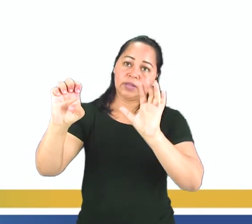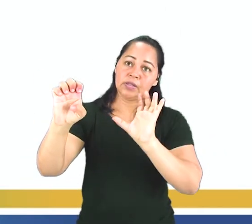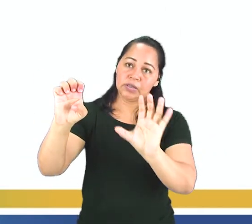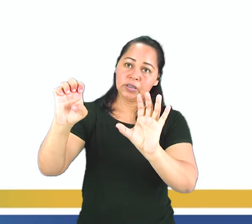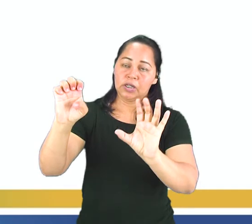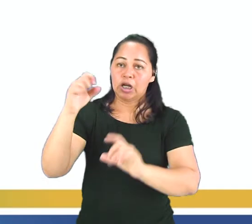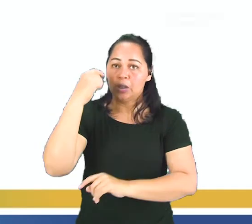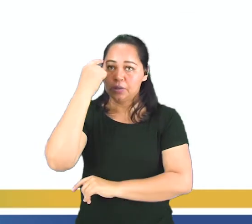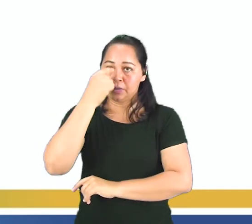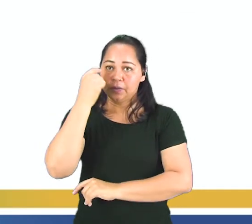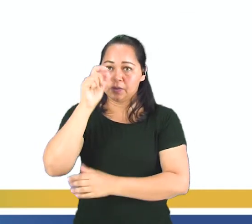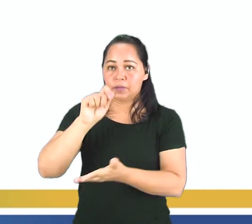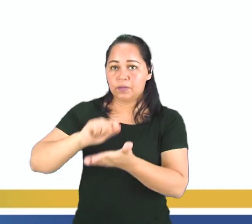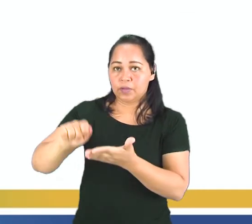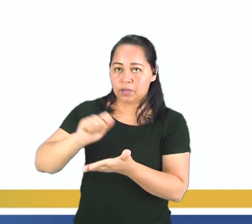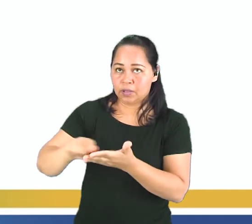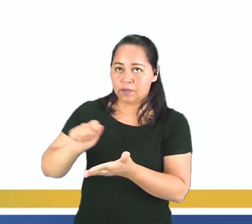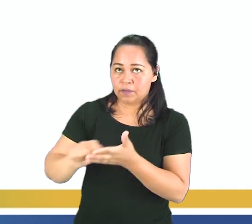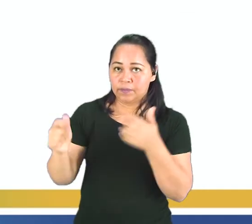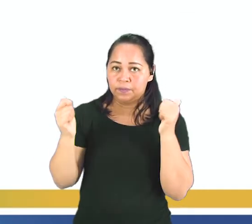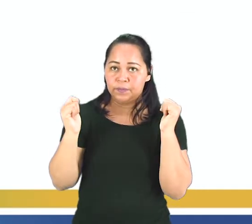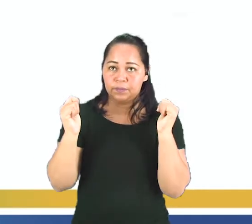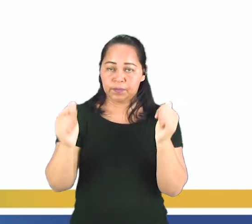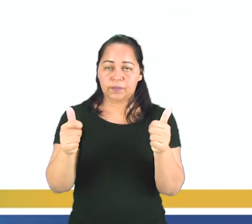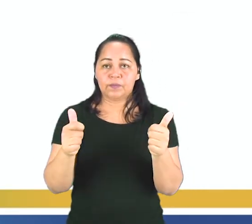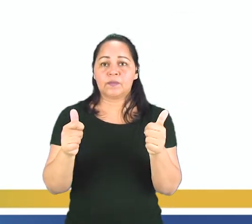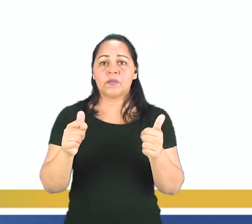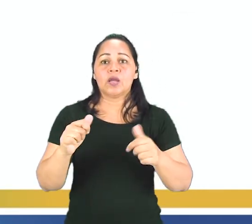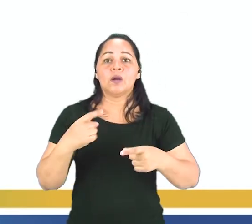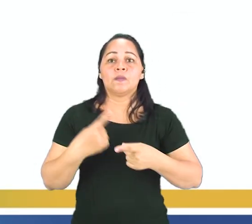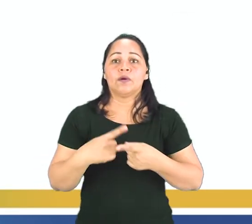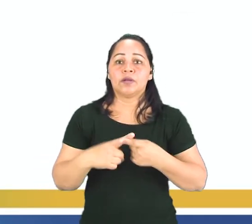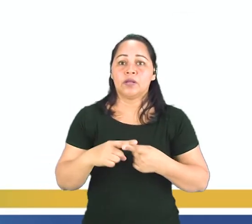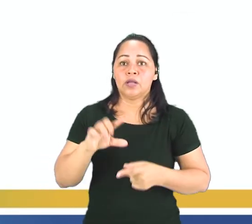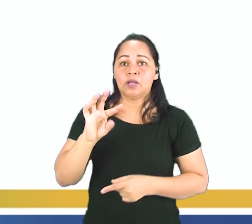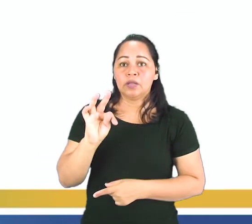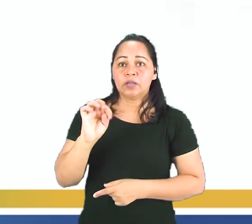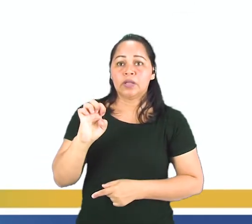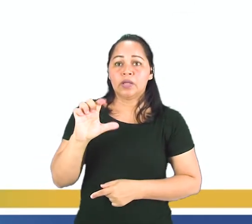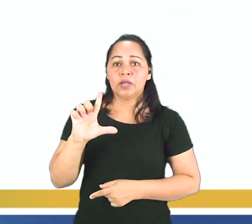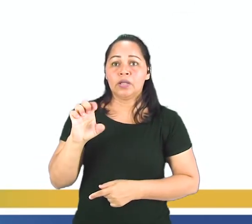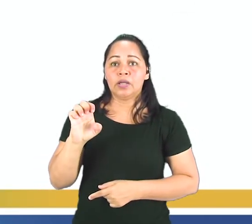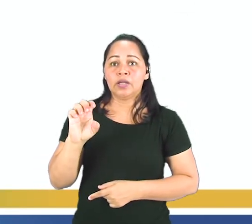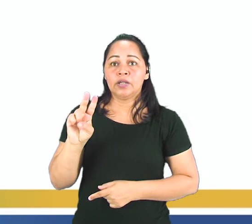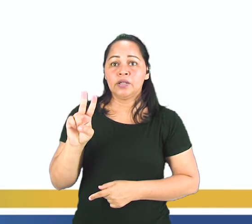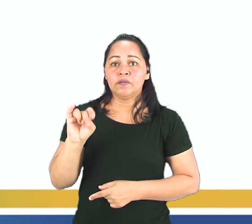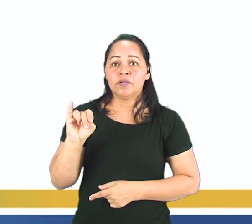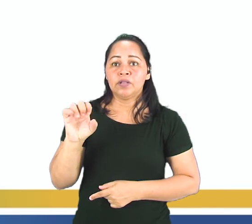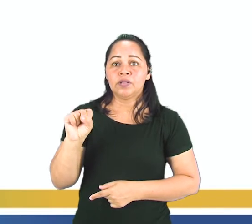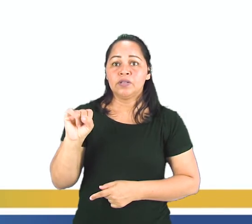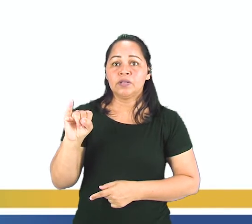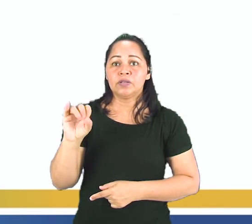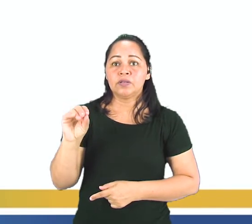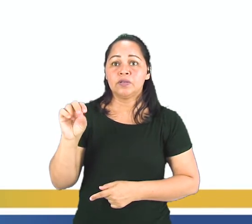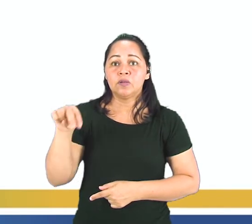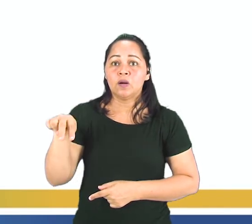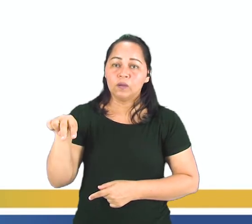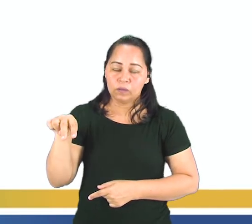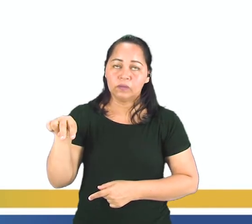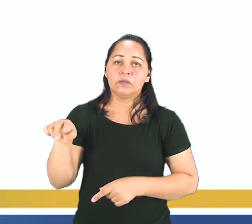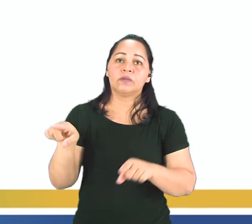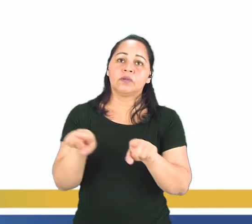es simplemente la abreviación, ¿está bien? De la palabra televisión. Pero también podemos llamar de